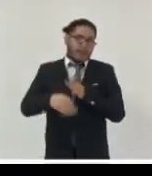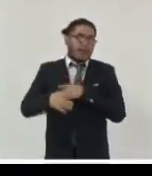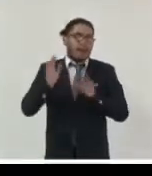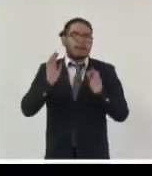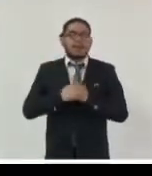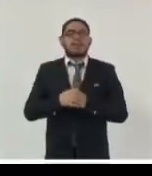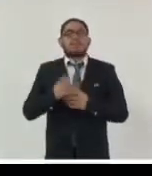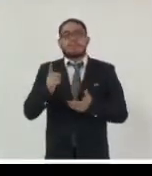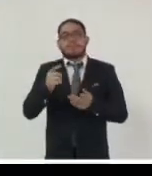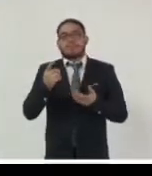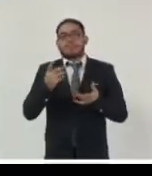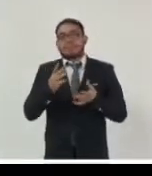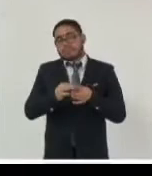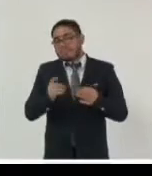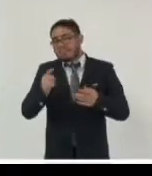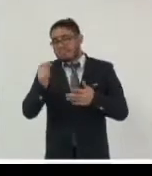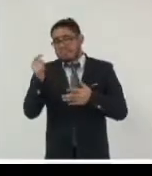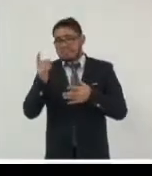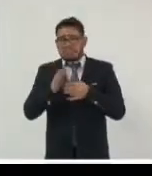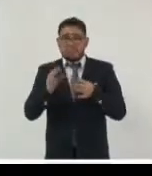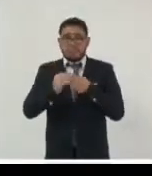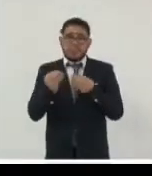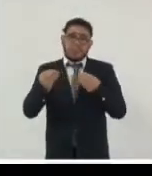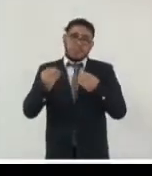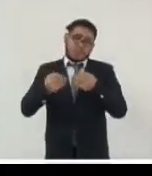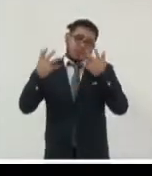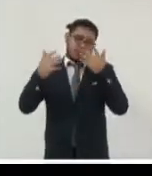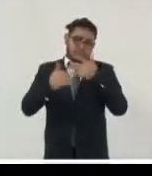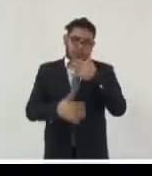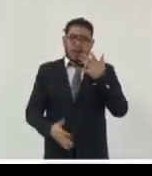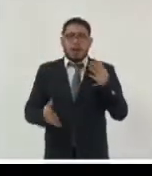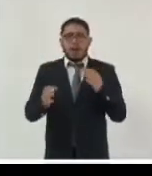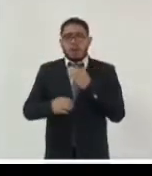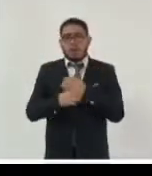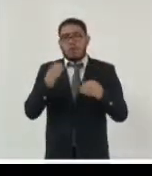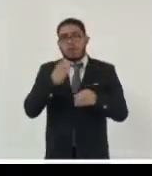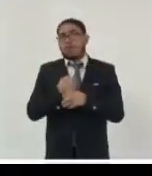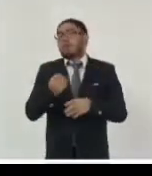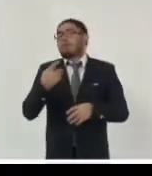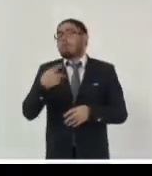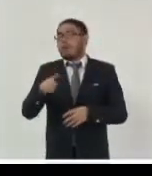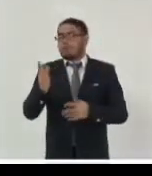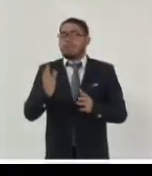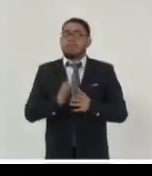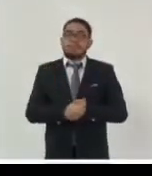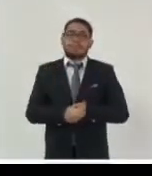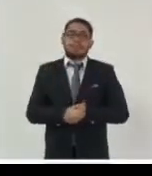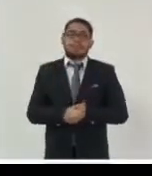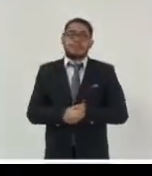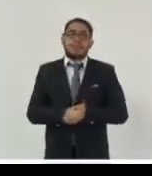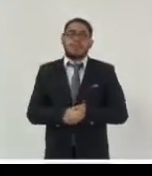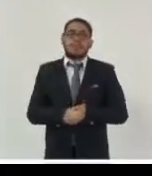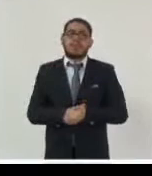Daniel Flores respecto de la importancia de las cadenas de gestores digitales etc y acá aquí va